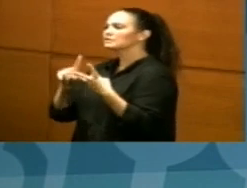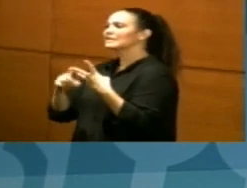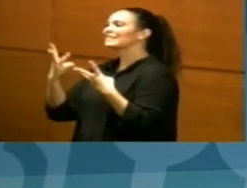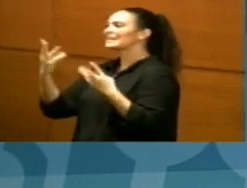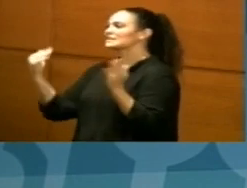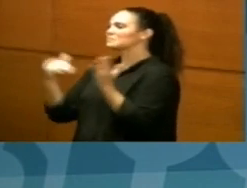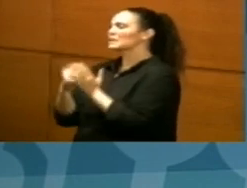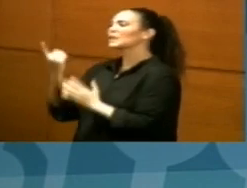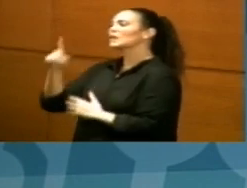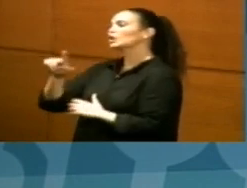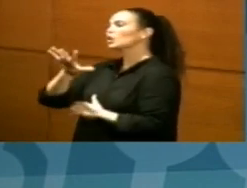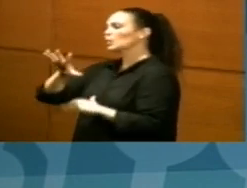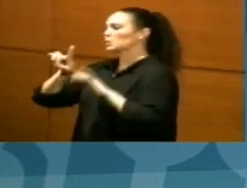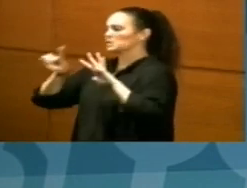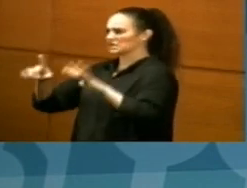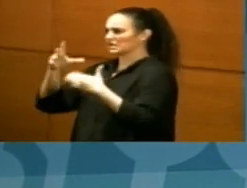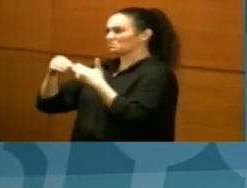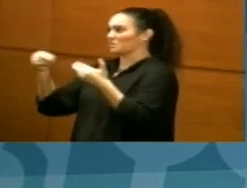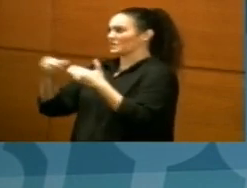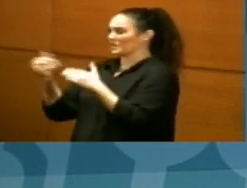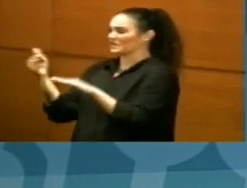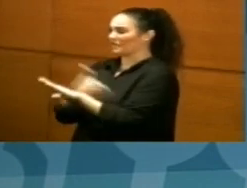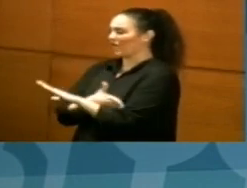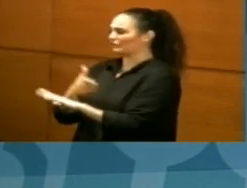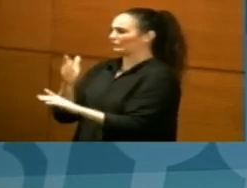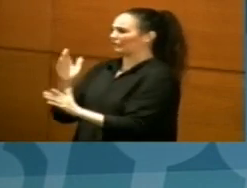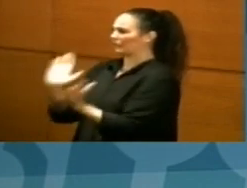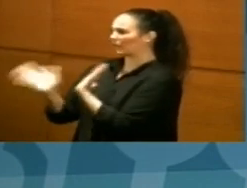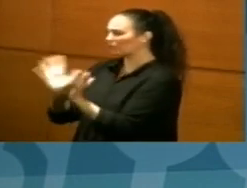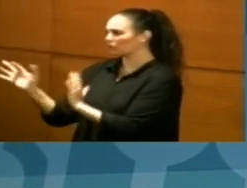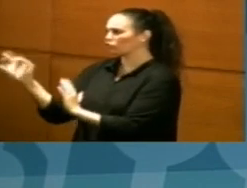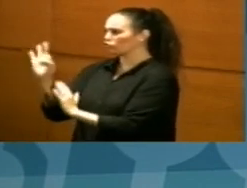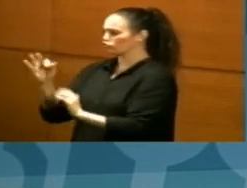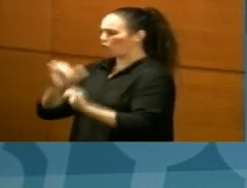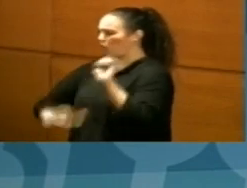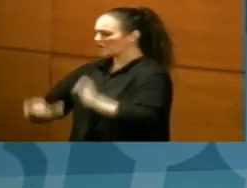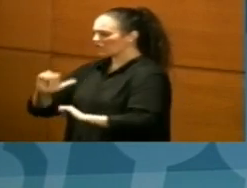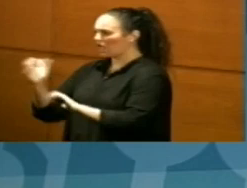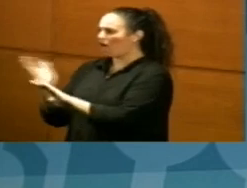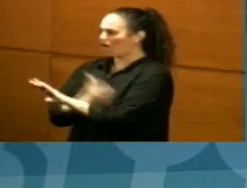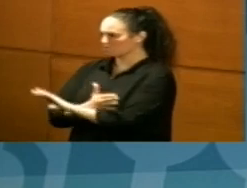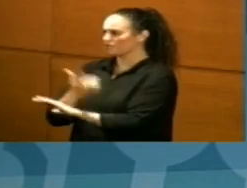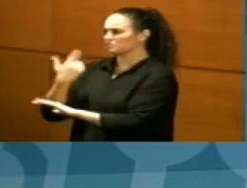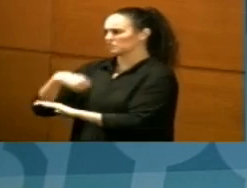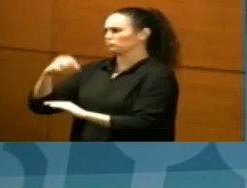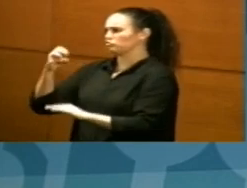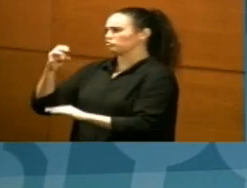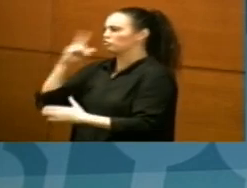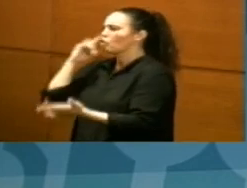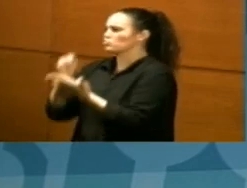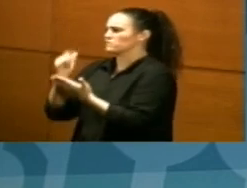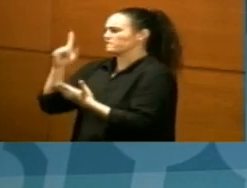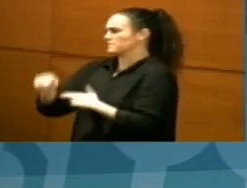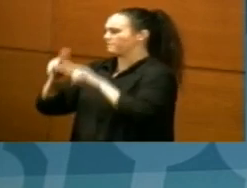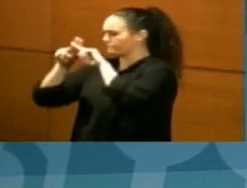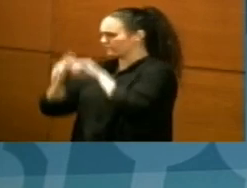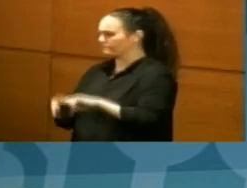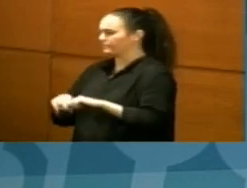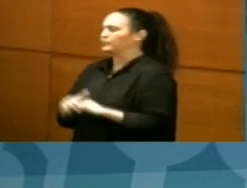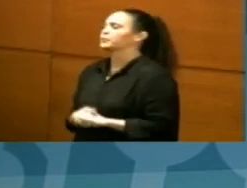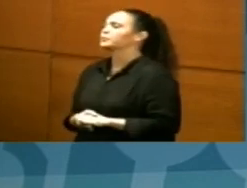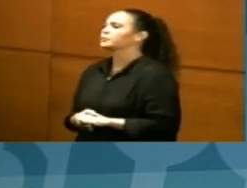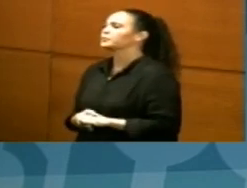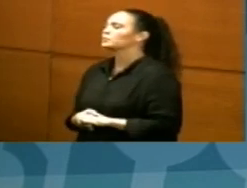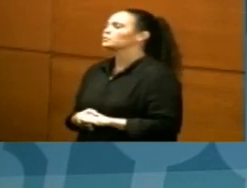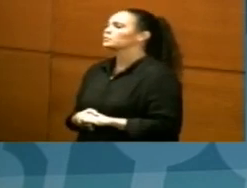.156 a pacientes antes de realización de tratamientos, intervenciones o pruebas complementarias. Durante